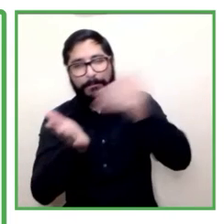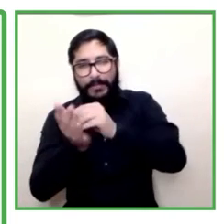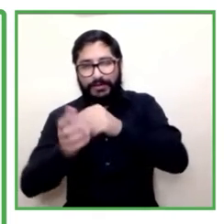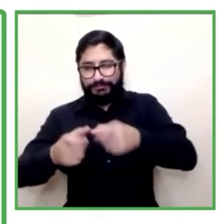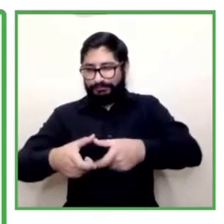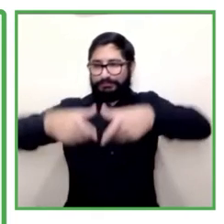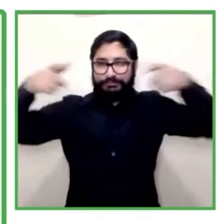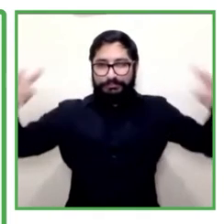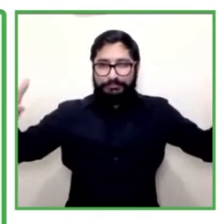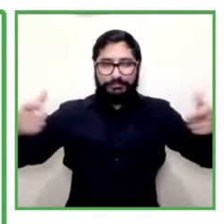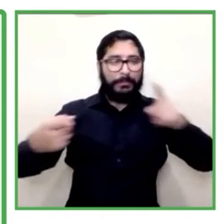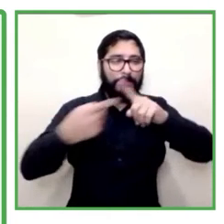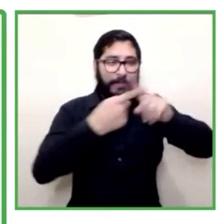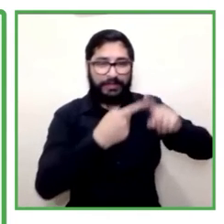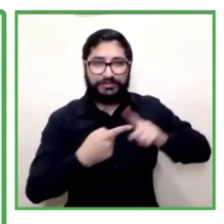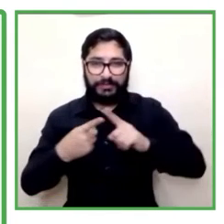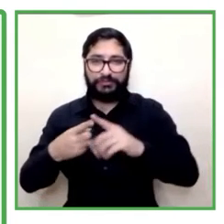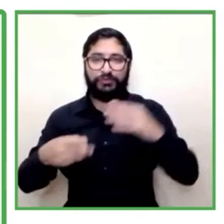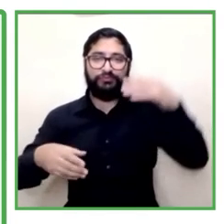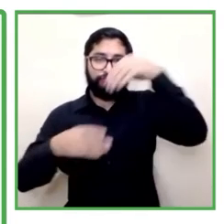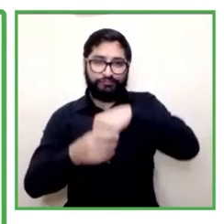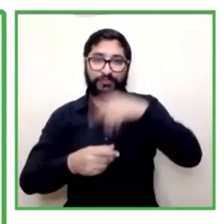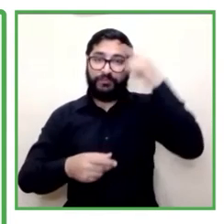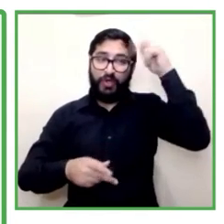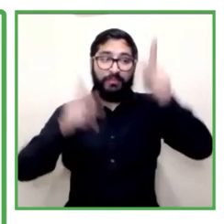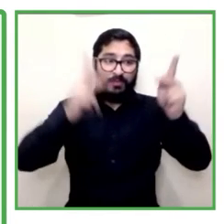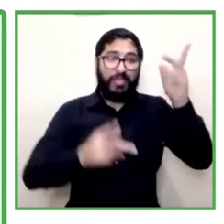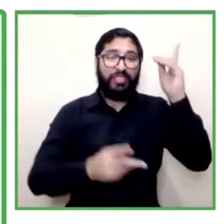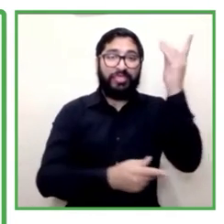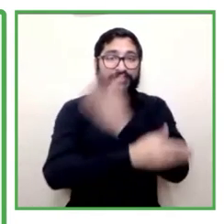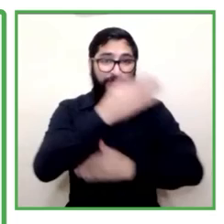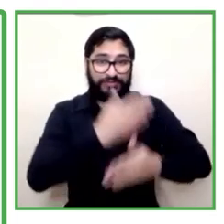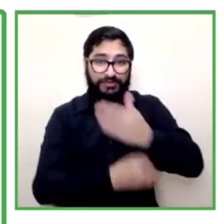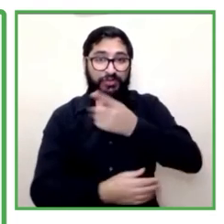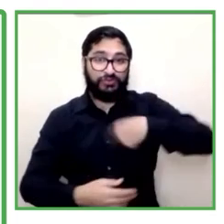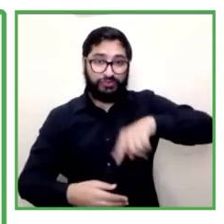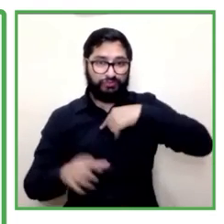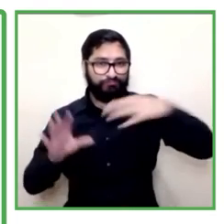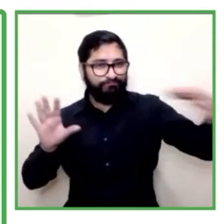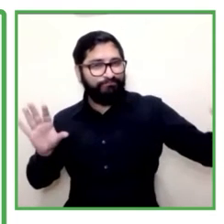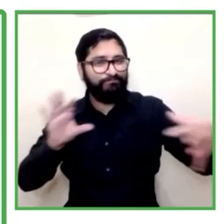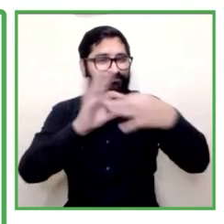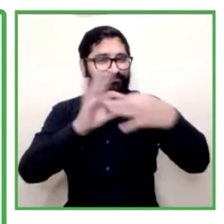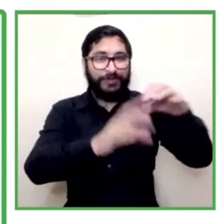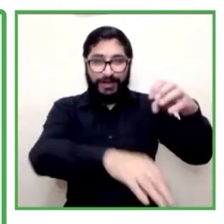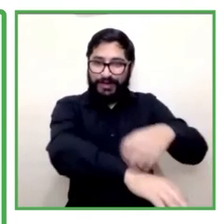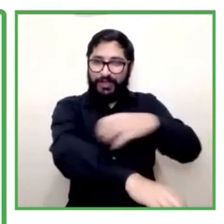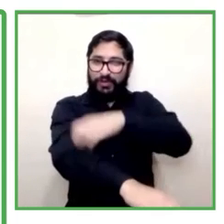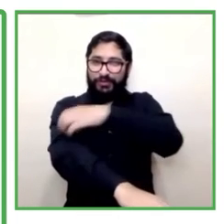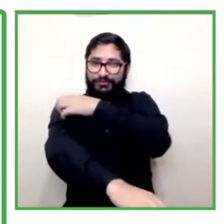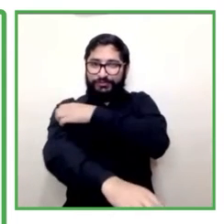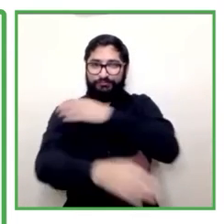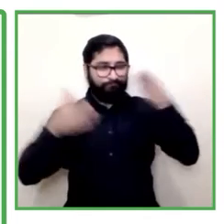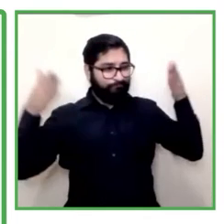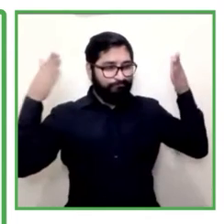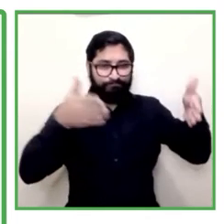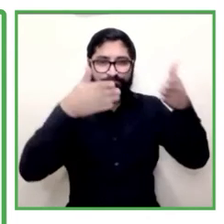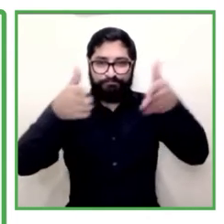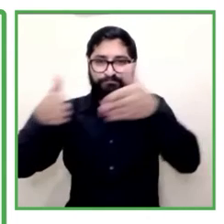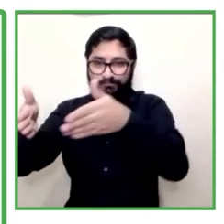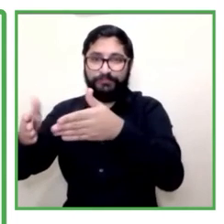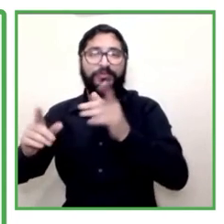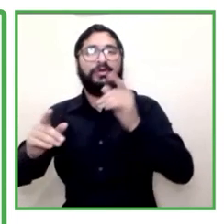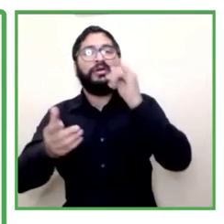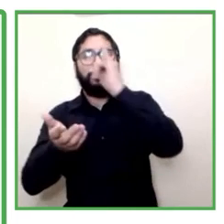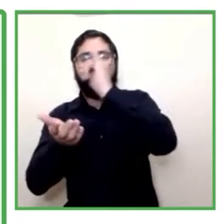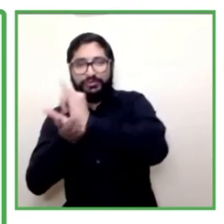de pandemia nos ha permitido conectar regiones conectar expertos de voz instructores expertos de otros lugares muy